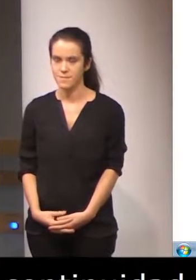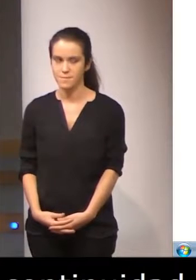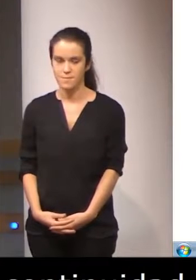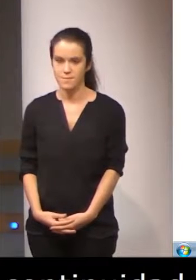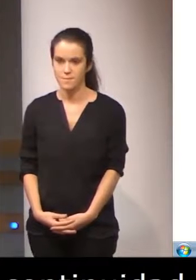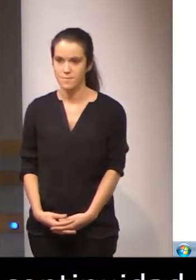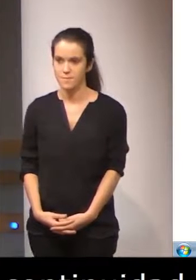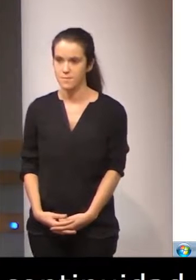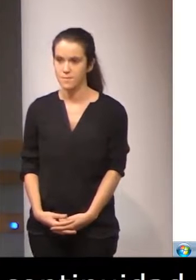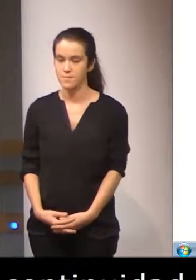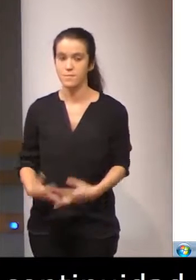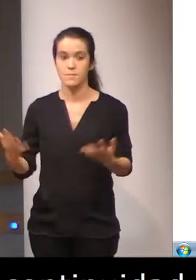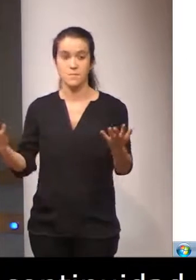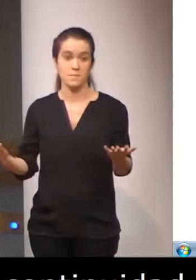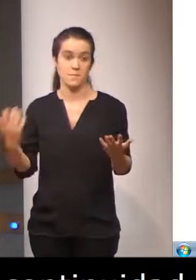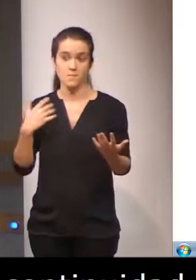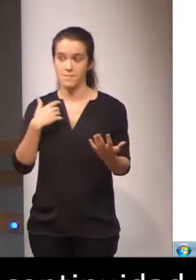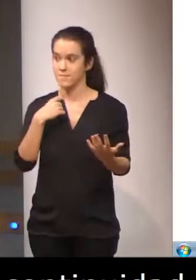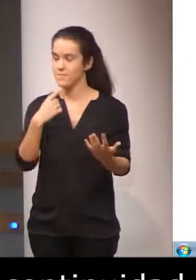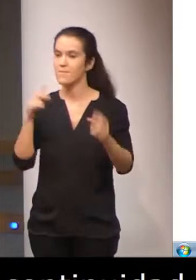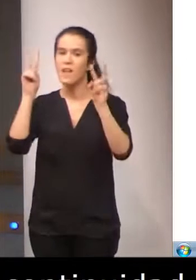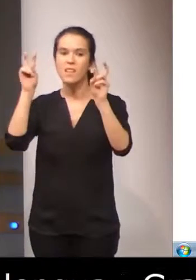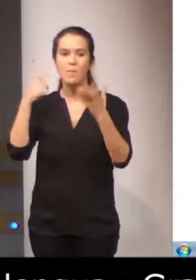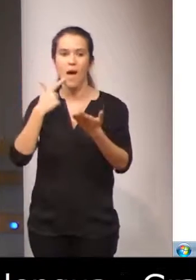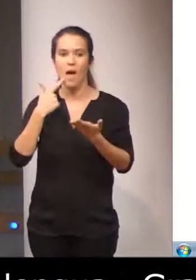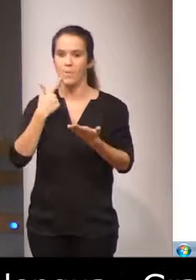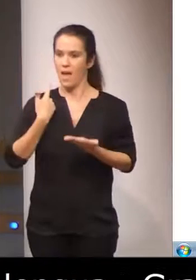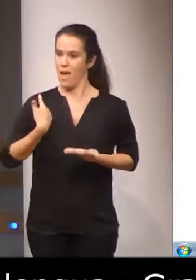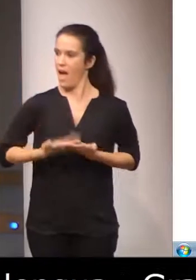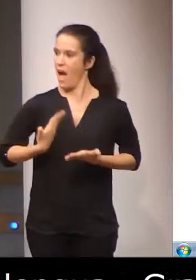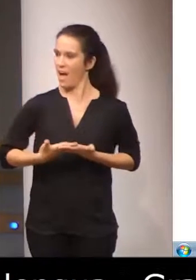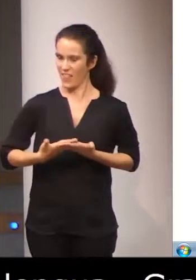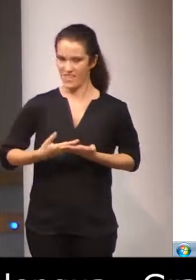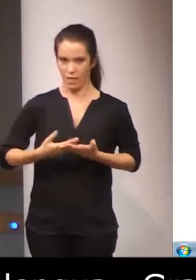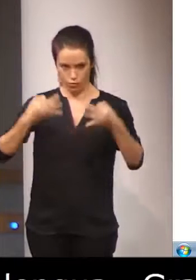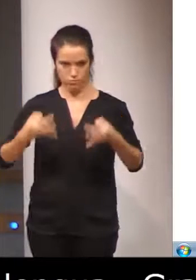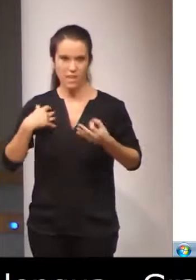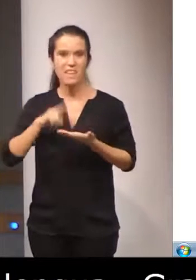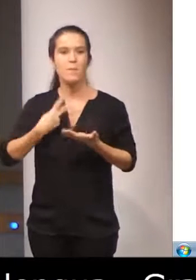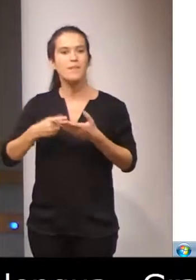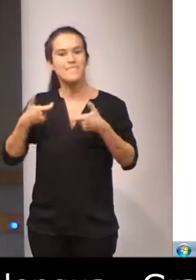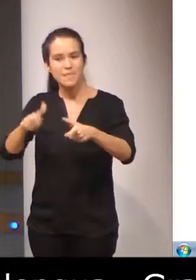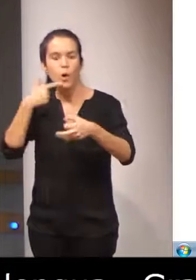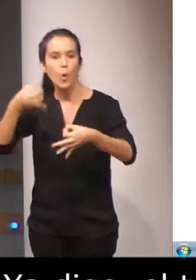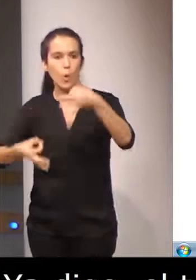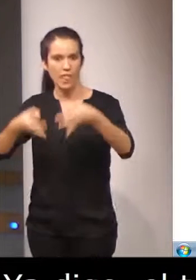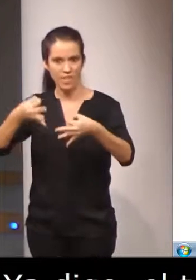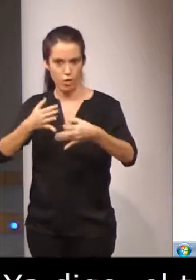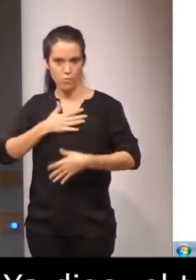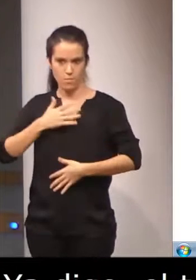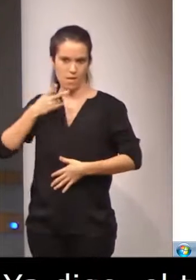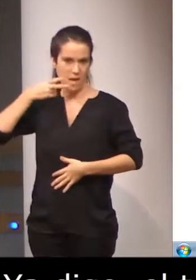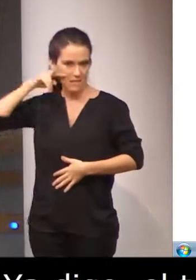Ya digo, el tema es el de acreditación de intérpretes jurídicos, una experiencia